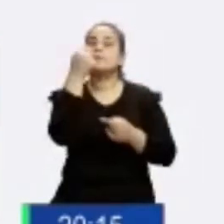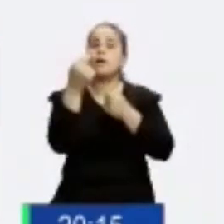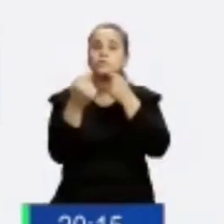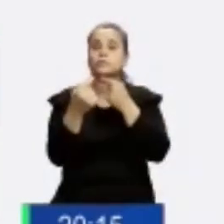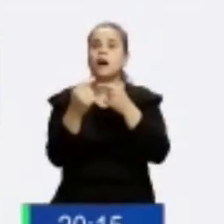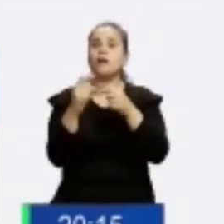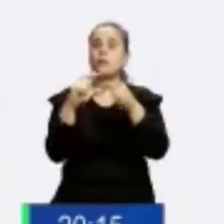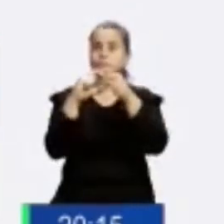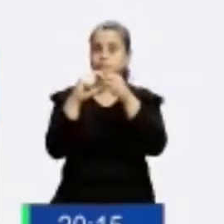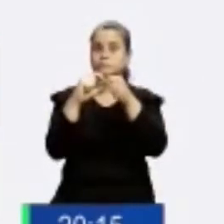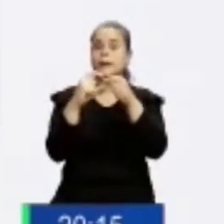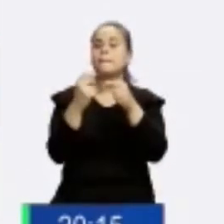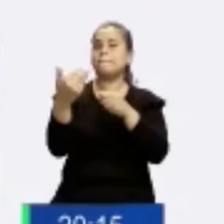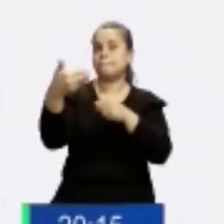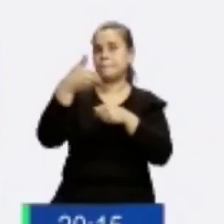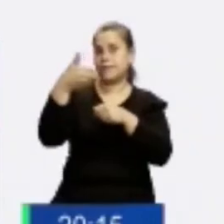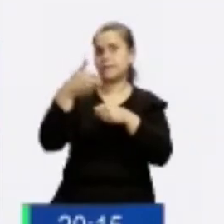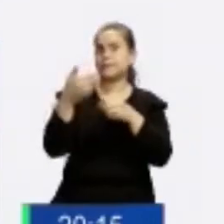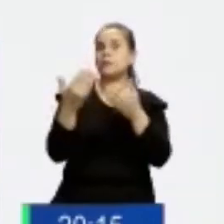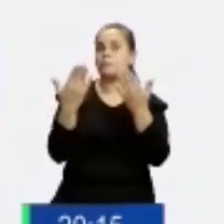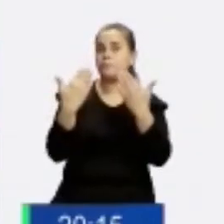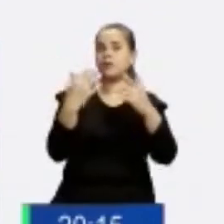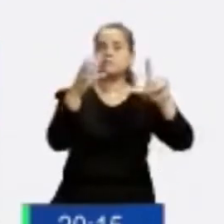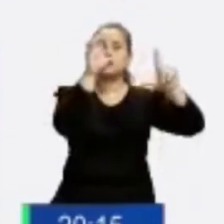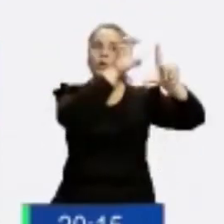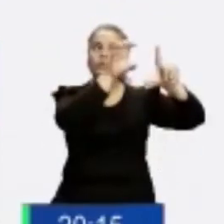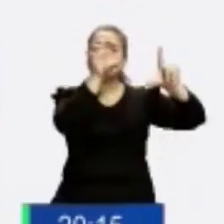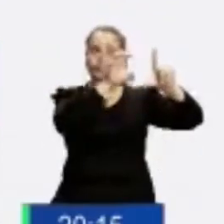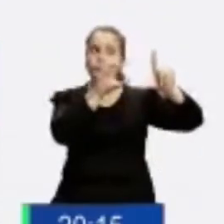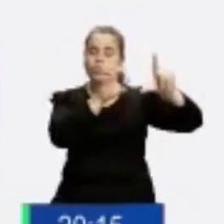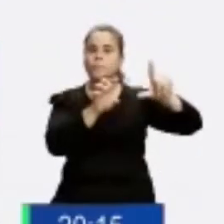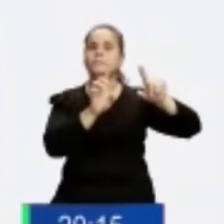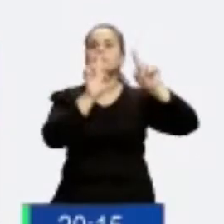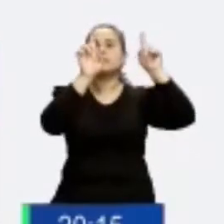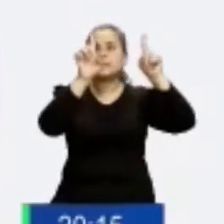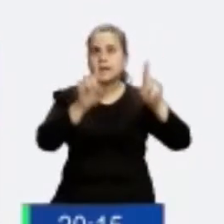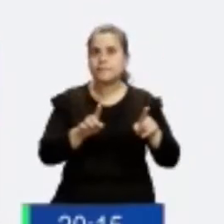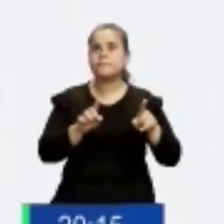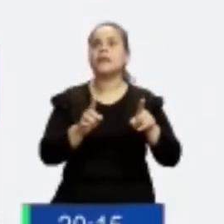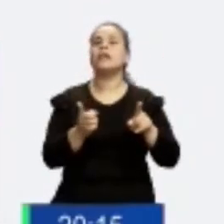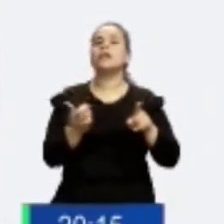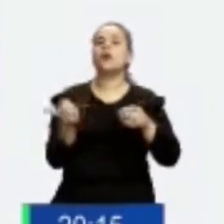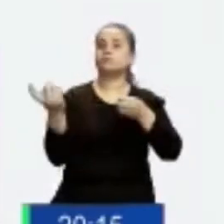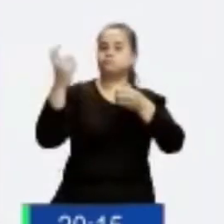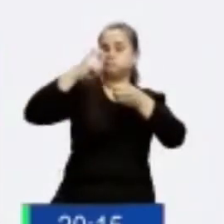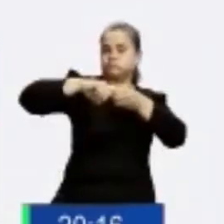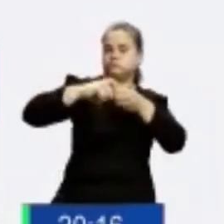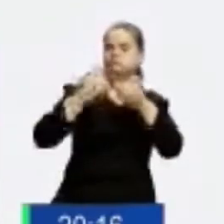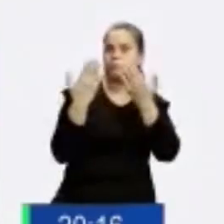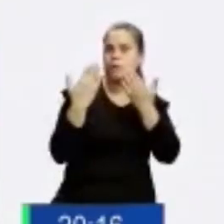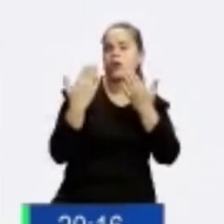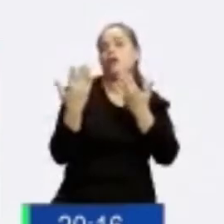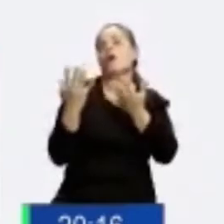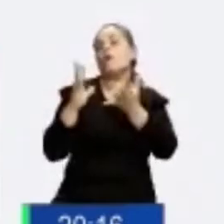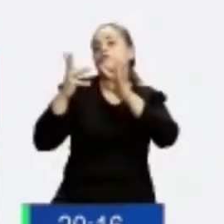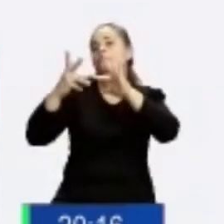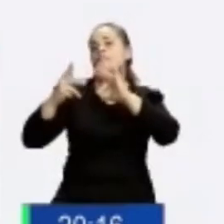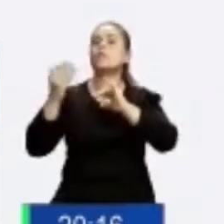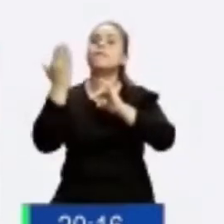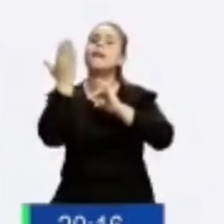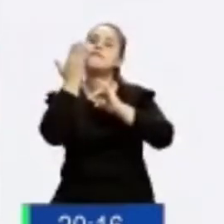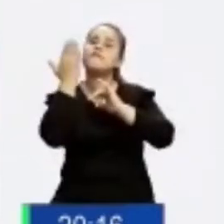poder ingresar o simplemente siguiendo la transmisión a través de nuestro Facebook, que ese día vamos a hacer la transmisión en